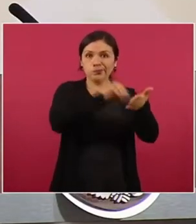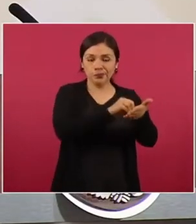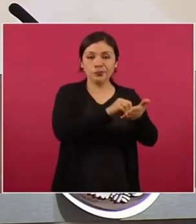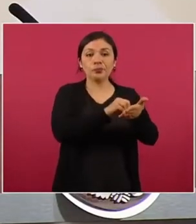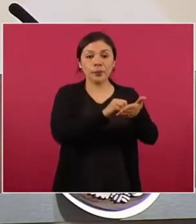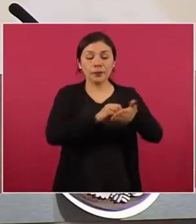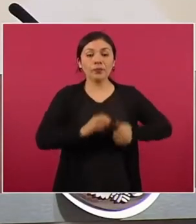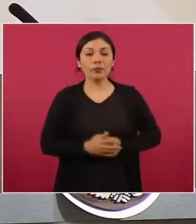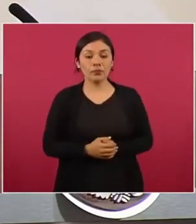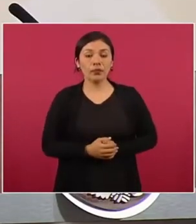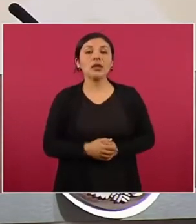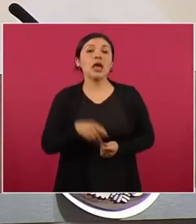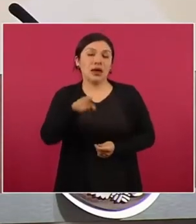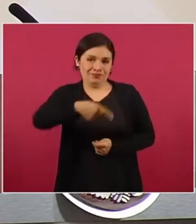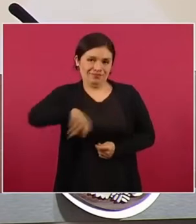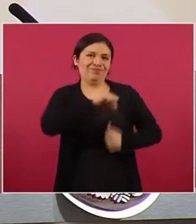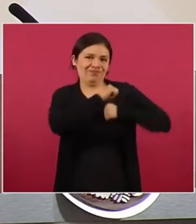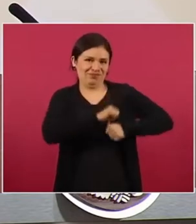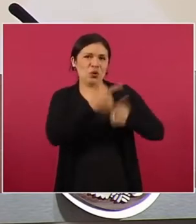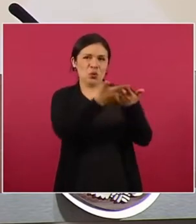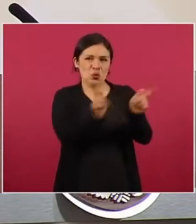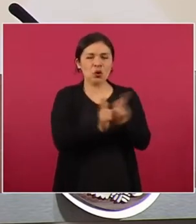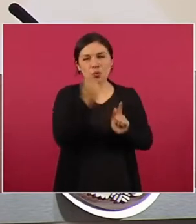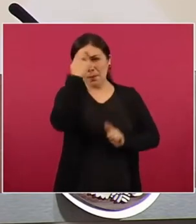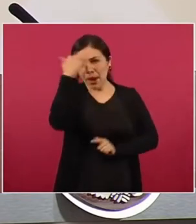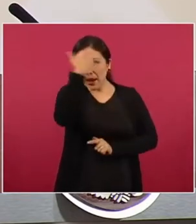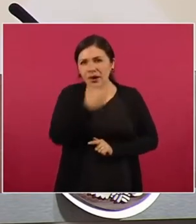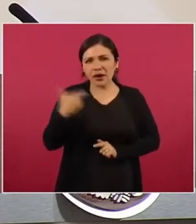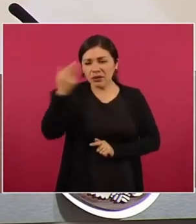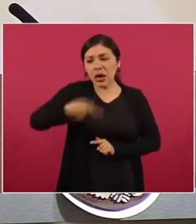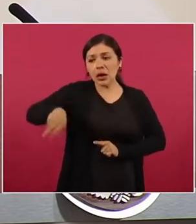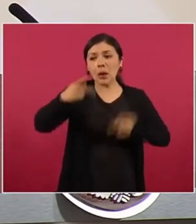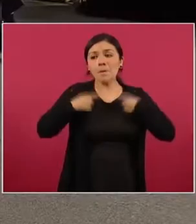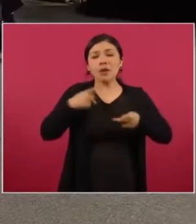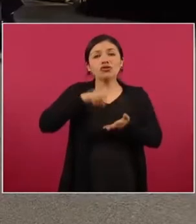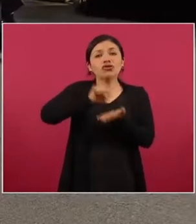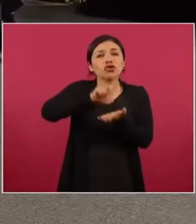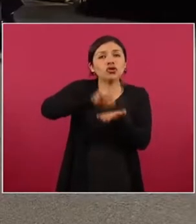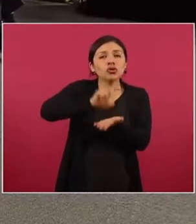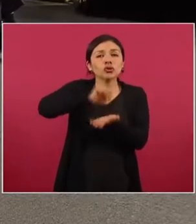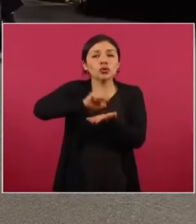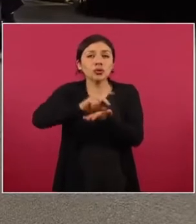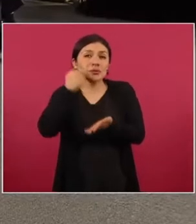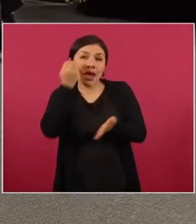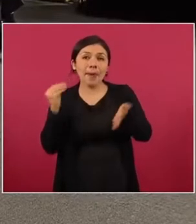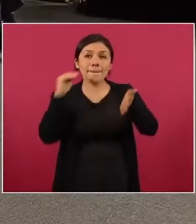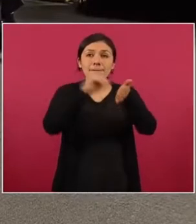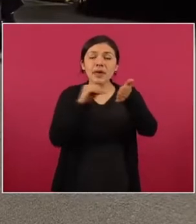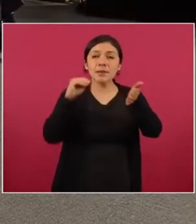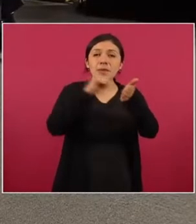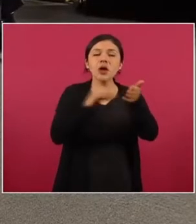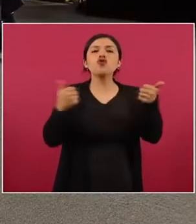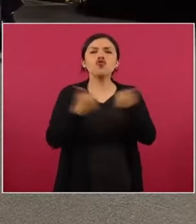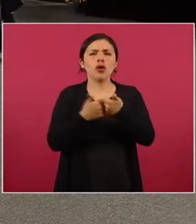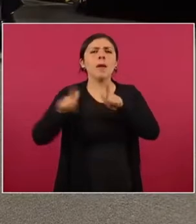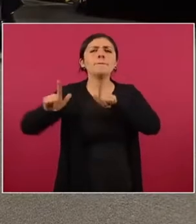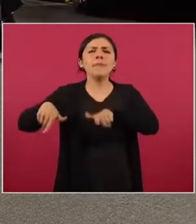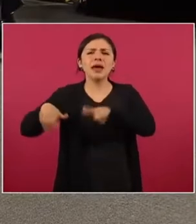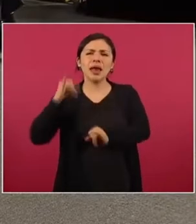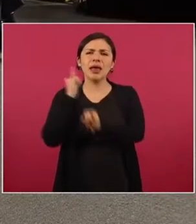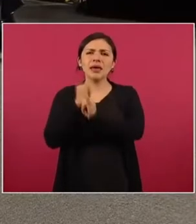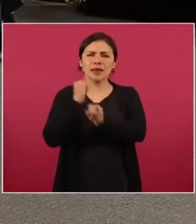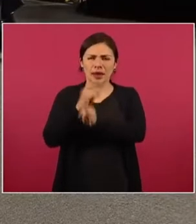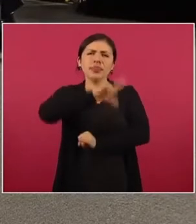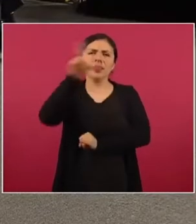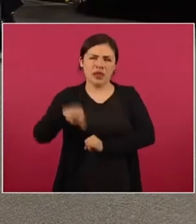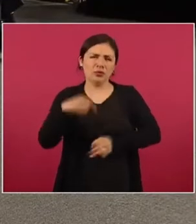Y bueno, pues serán encargados de revisar las solicitudes de quienes se registren a través de una página de internet